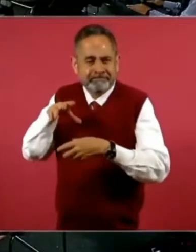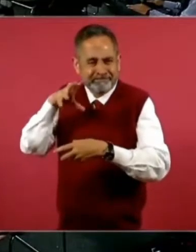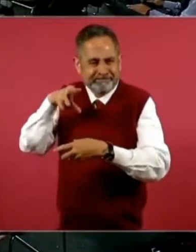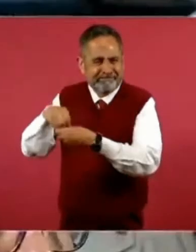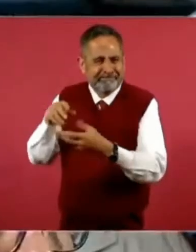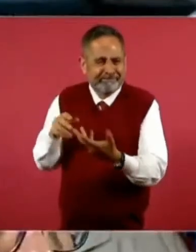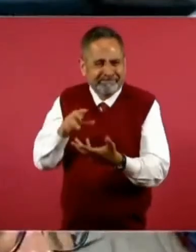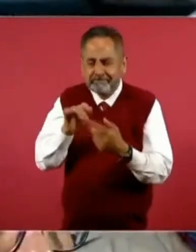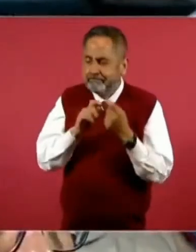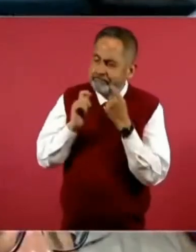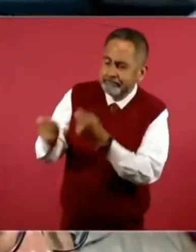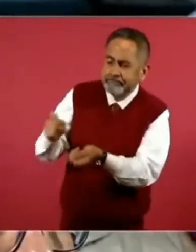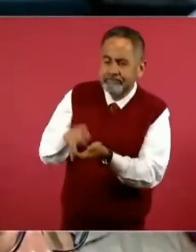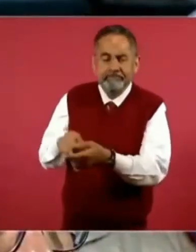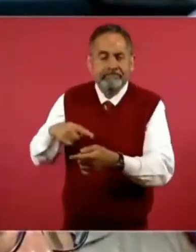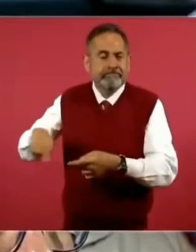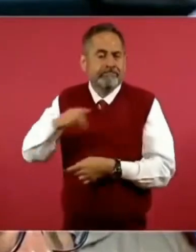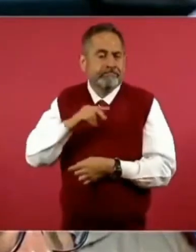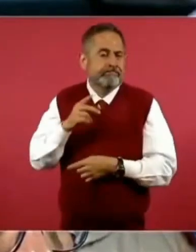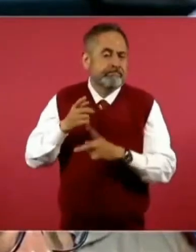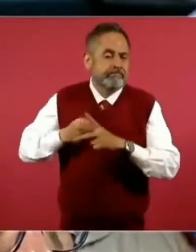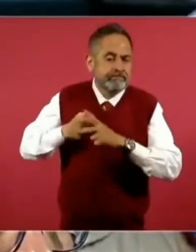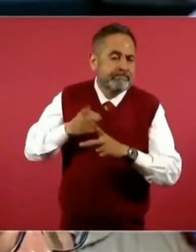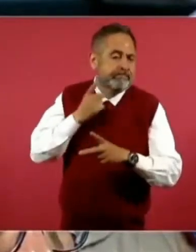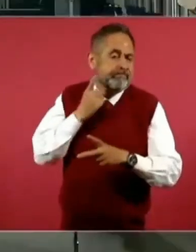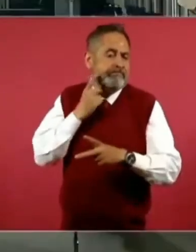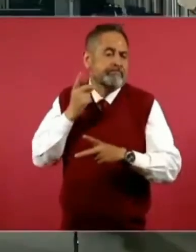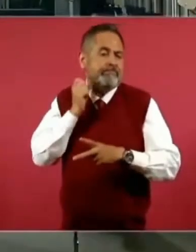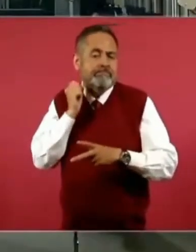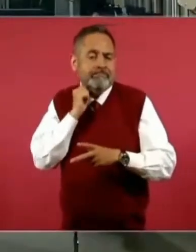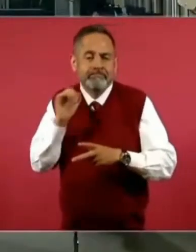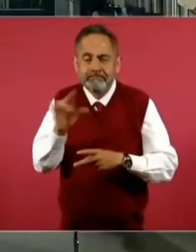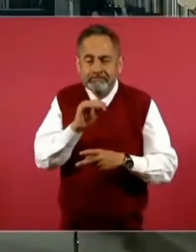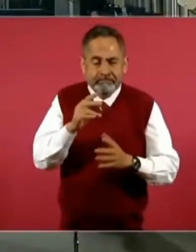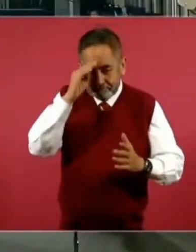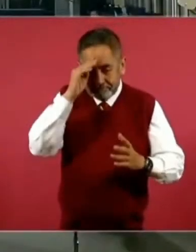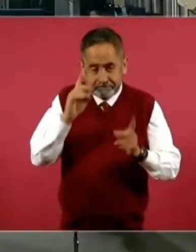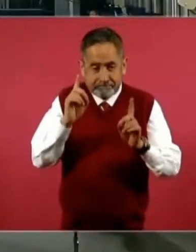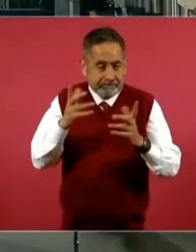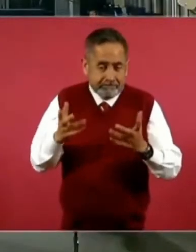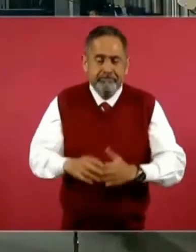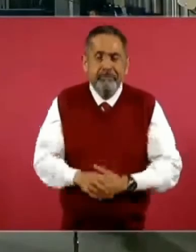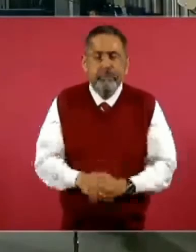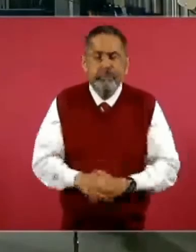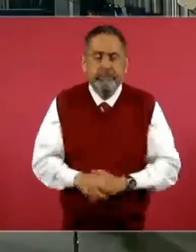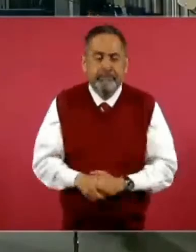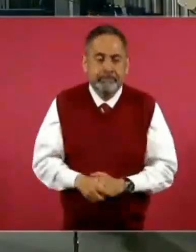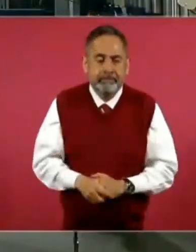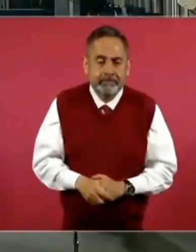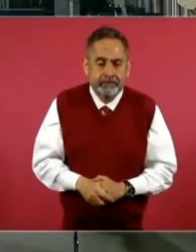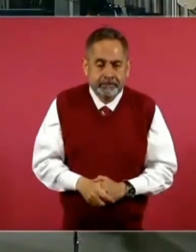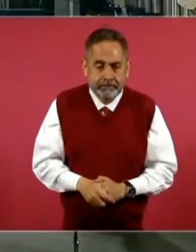este tipo de curules y de escaños. Bueno, es algo